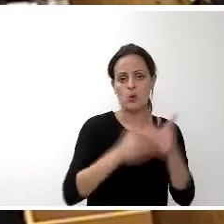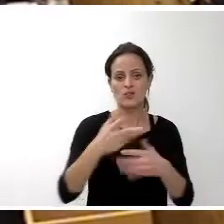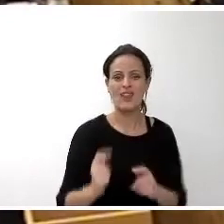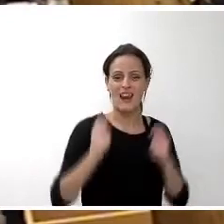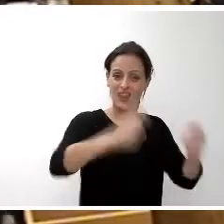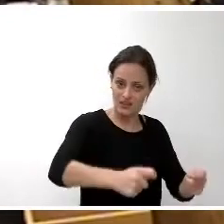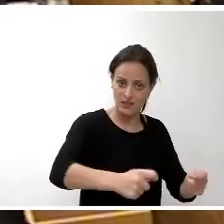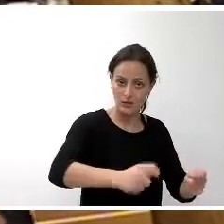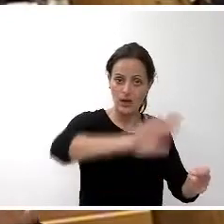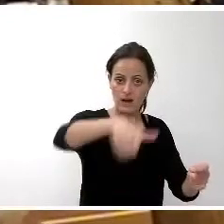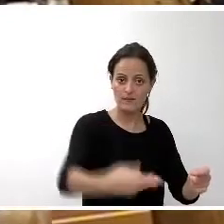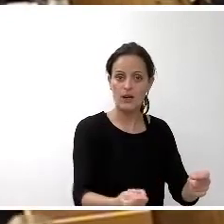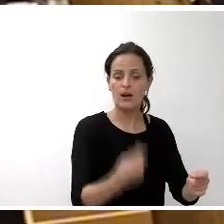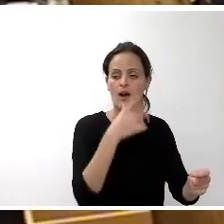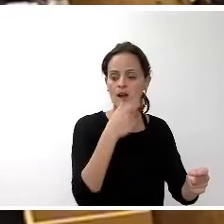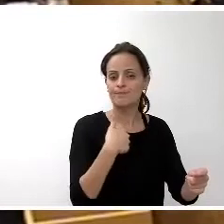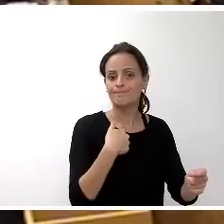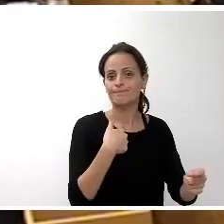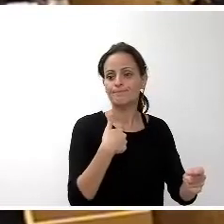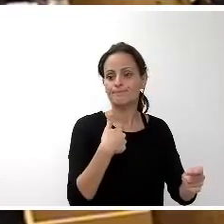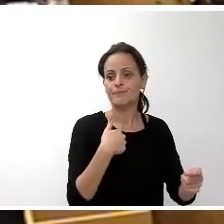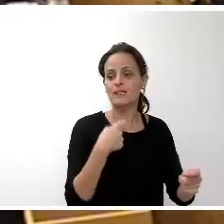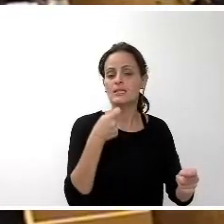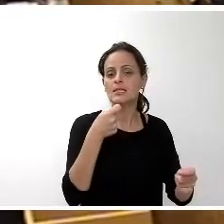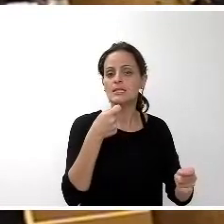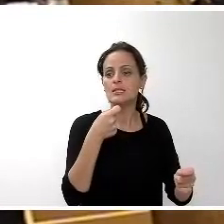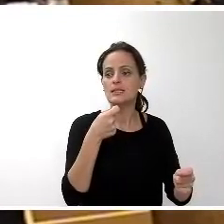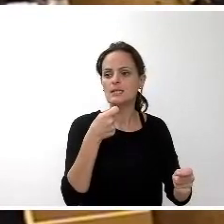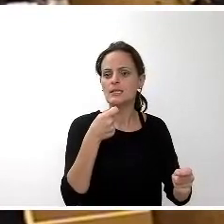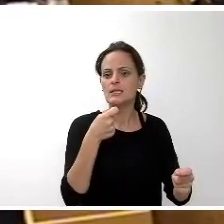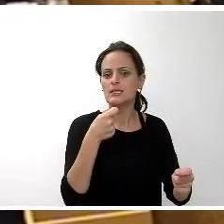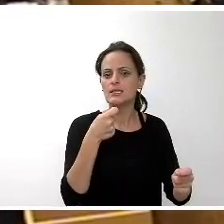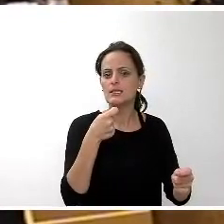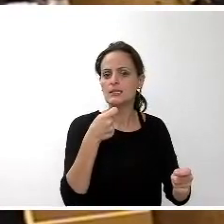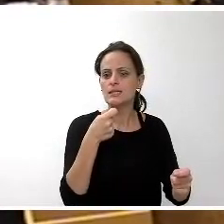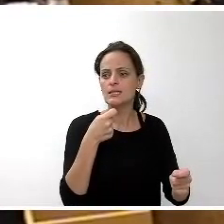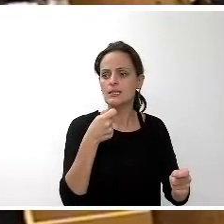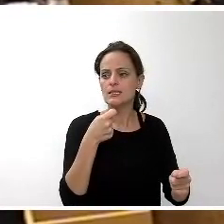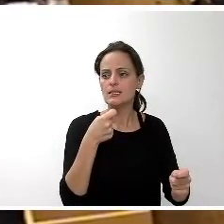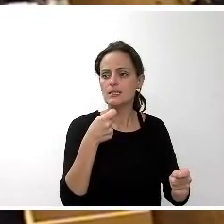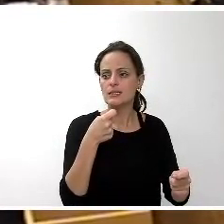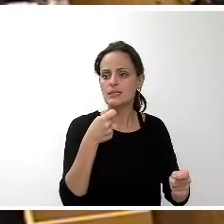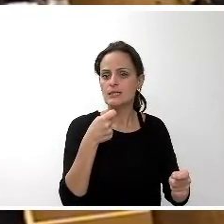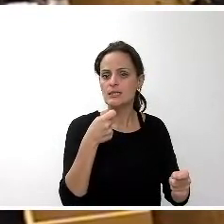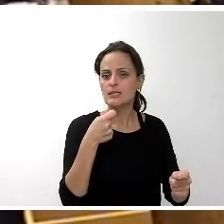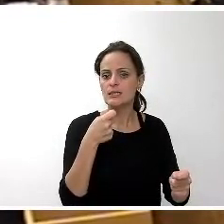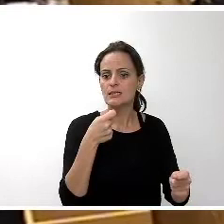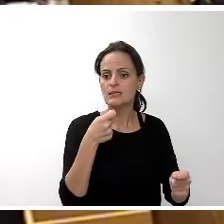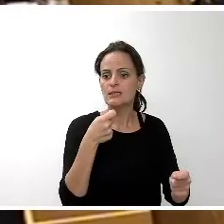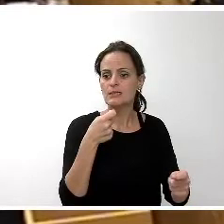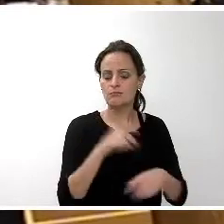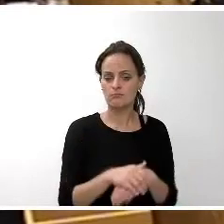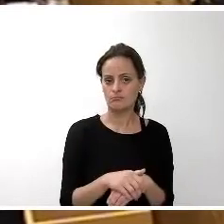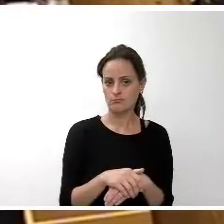ejecutó ese importe en unidades de obra. Lo cual ha rebundado en el interés general,